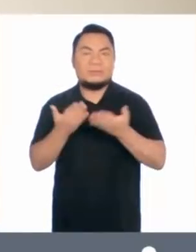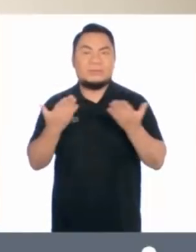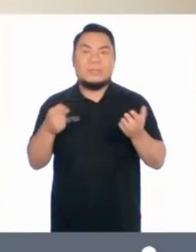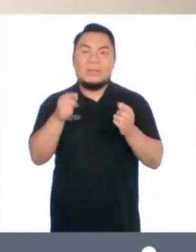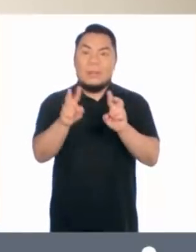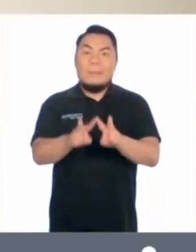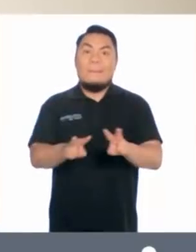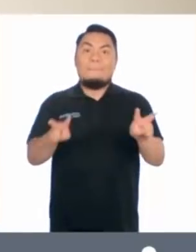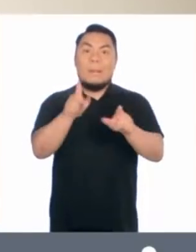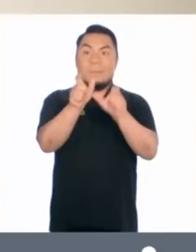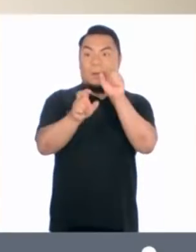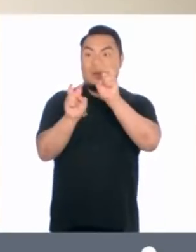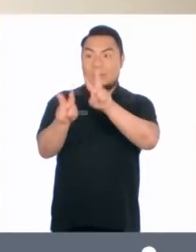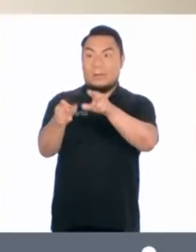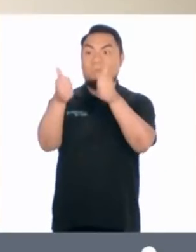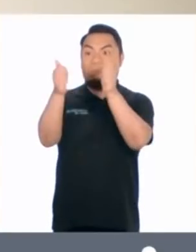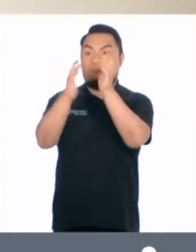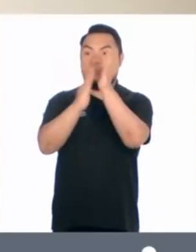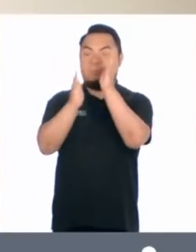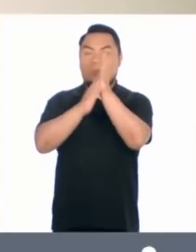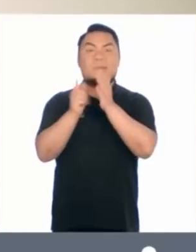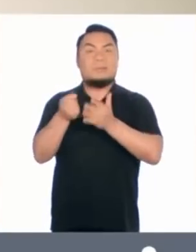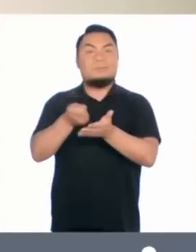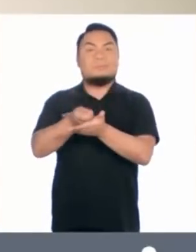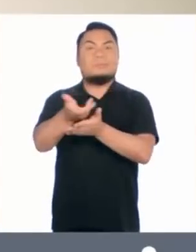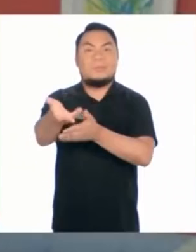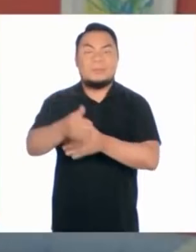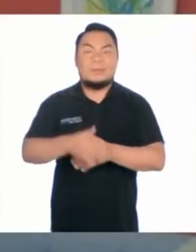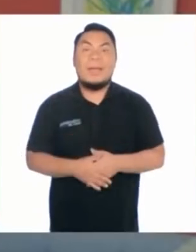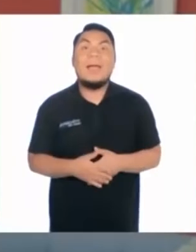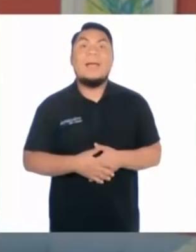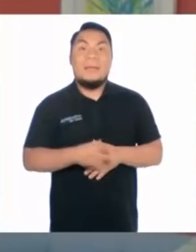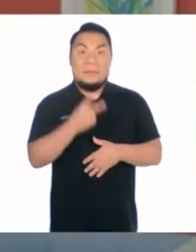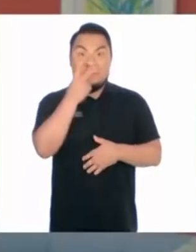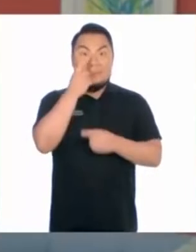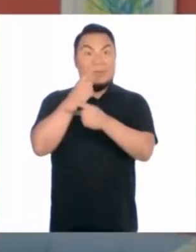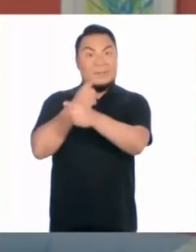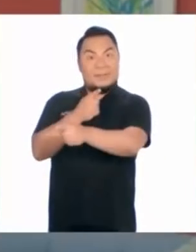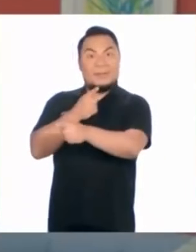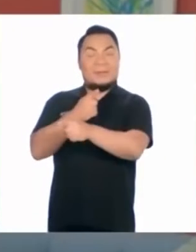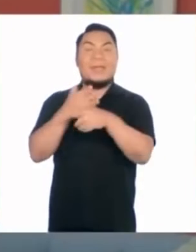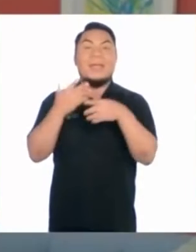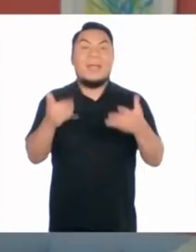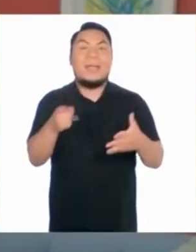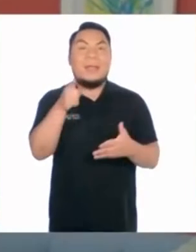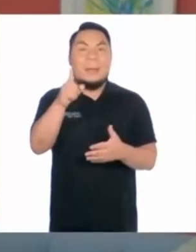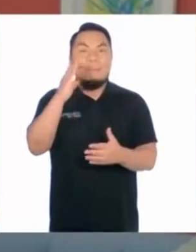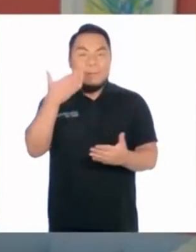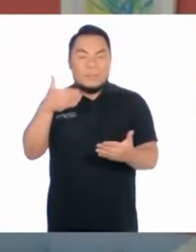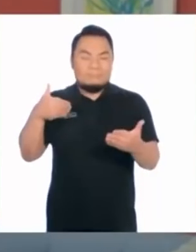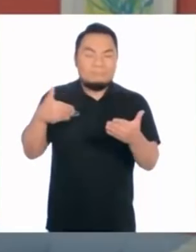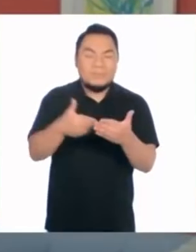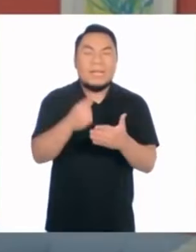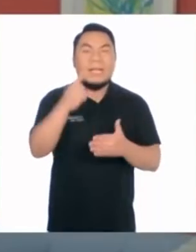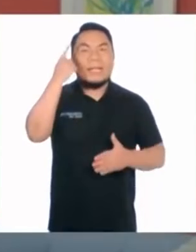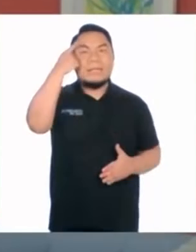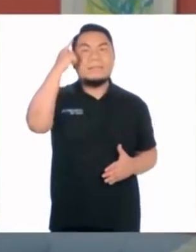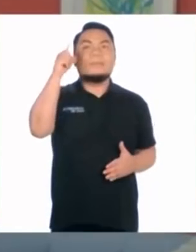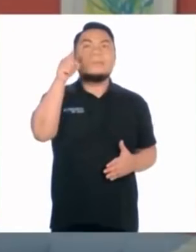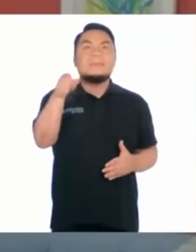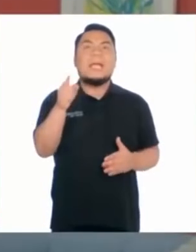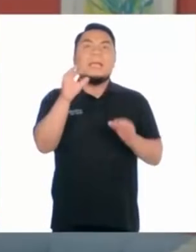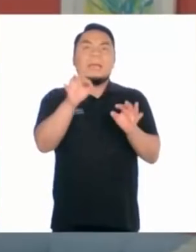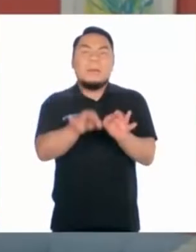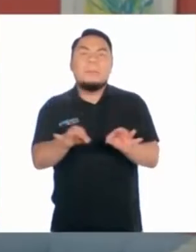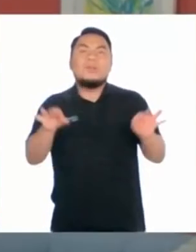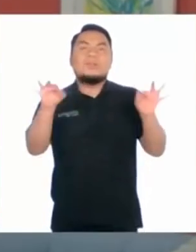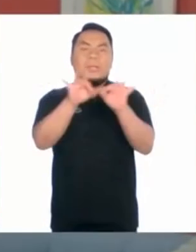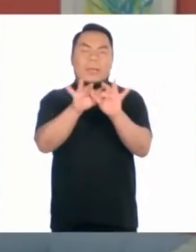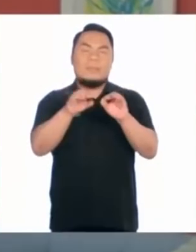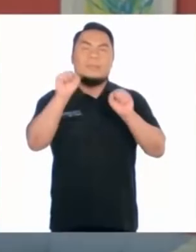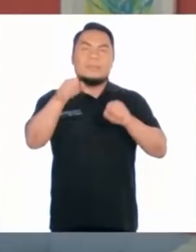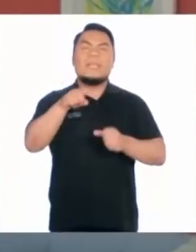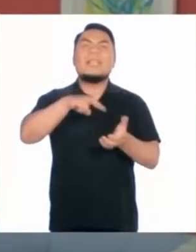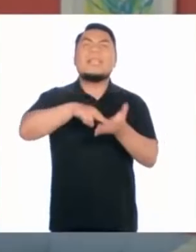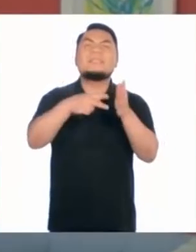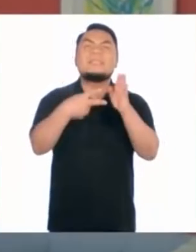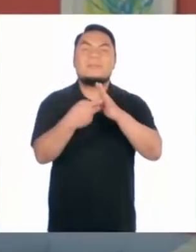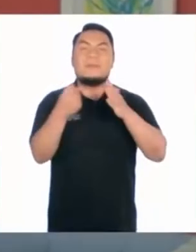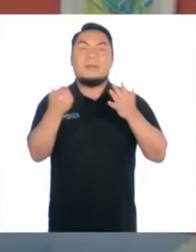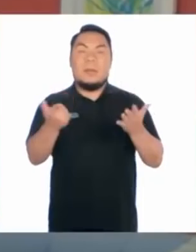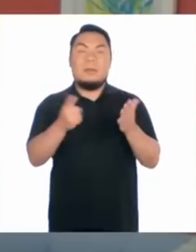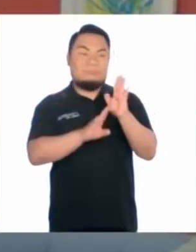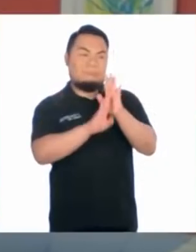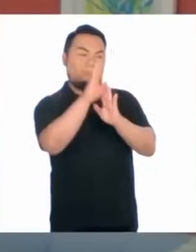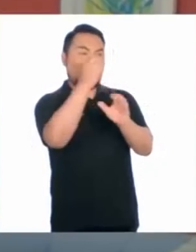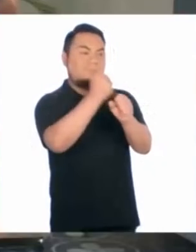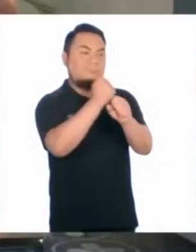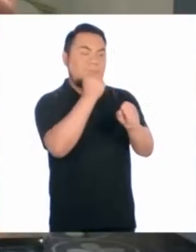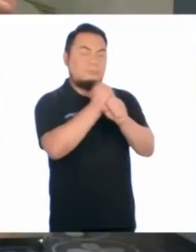que son valorados por las personas. ¿Escucharon, chicas y chicos? Este primer acercamiento nos da una idea importante y elemental